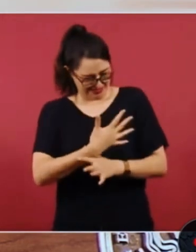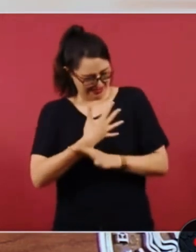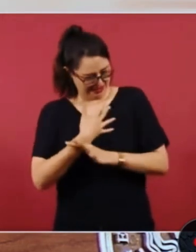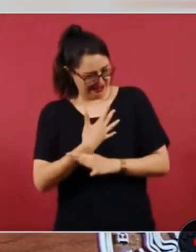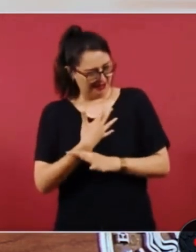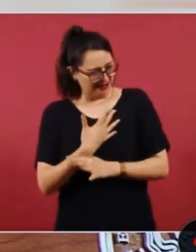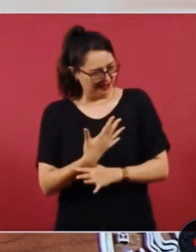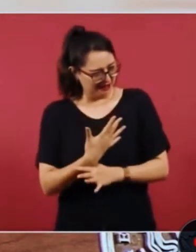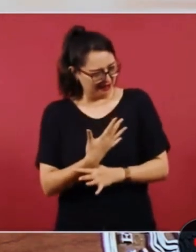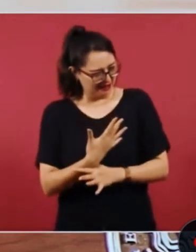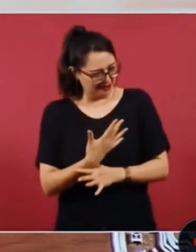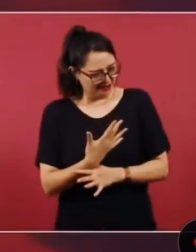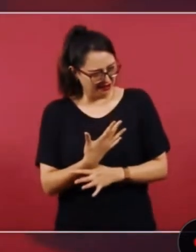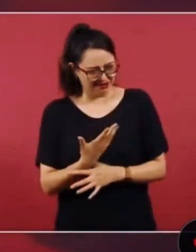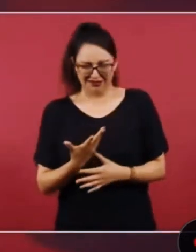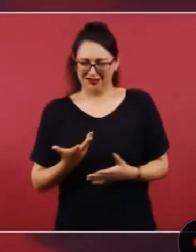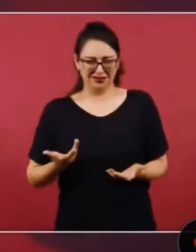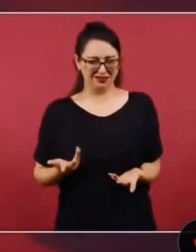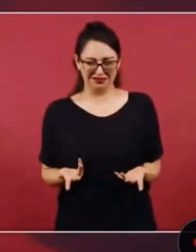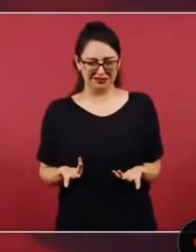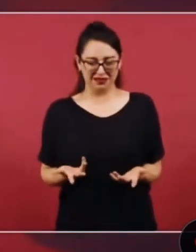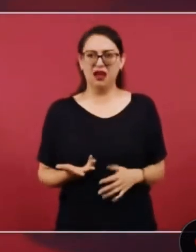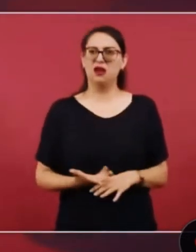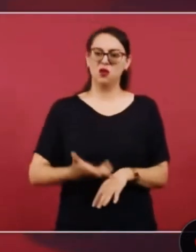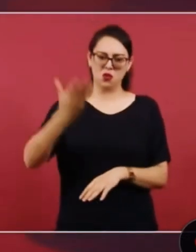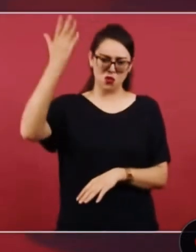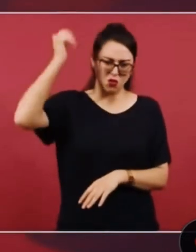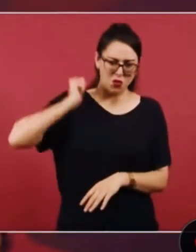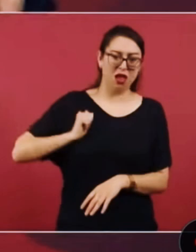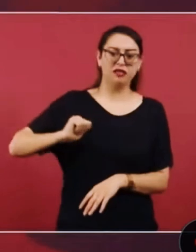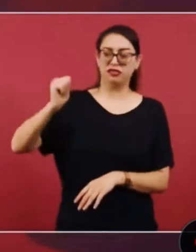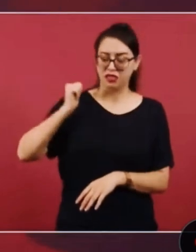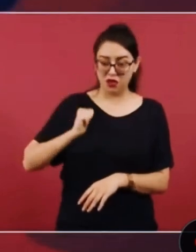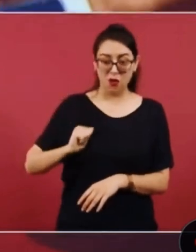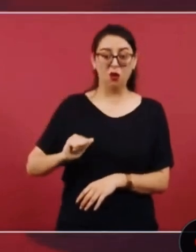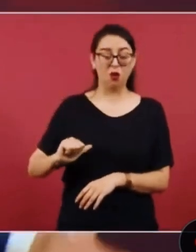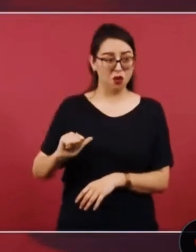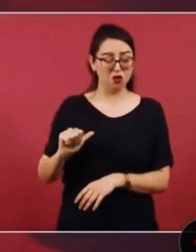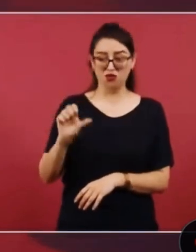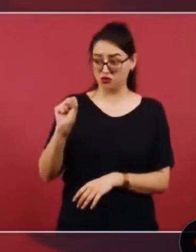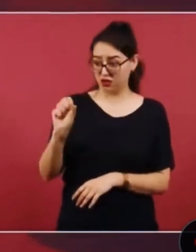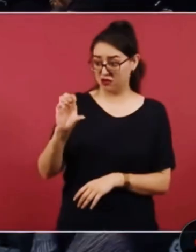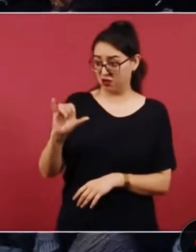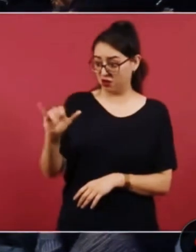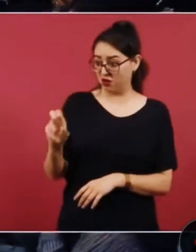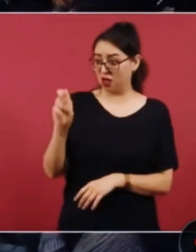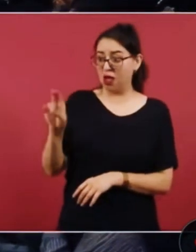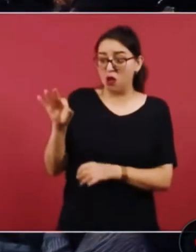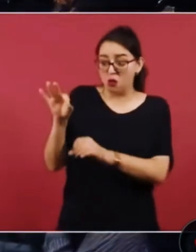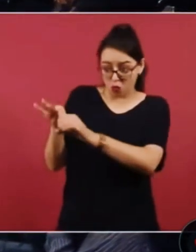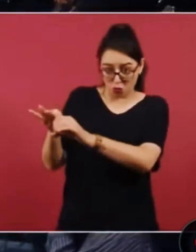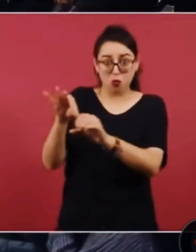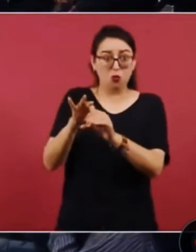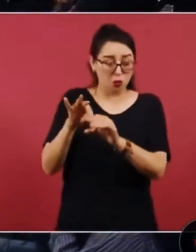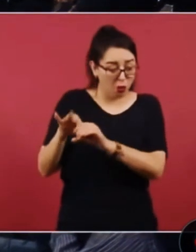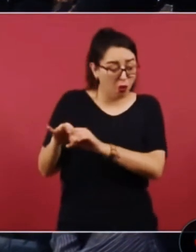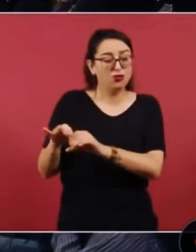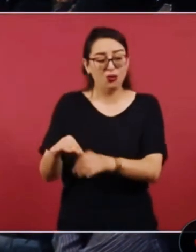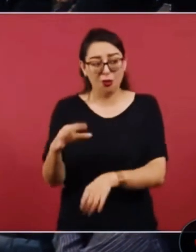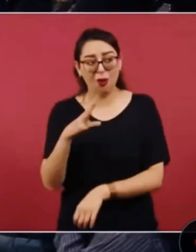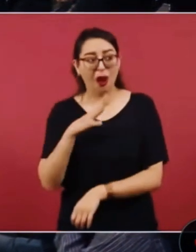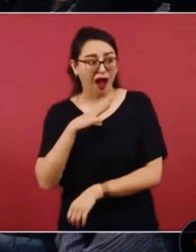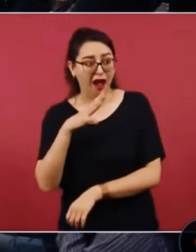se cumplen con todos esos requisitos pero se busca lo mejor y que